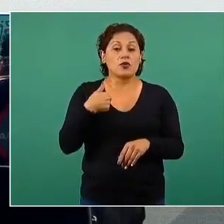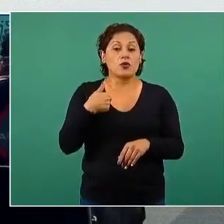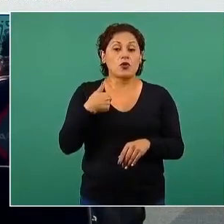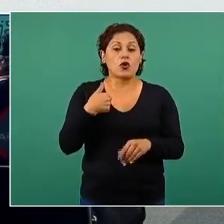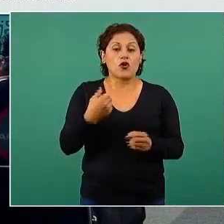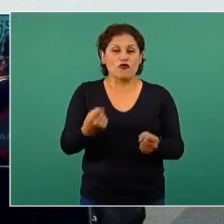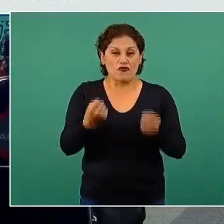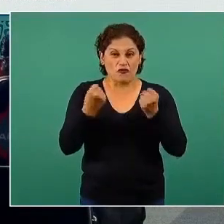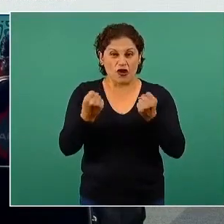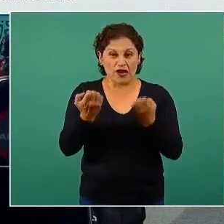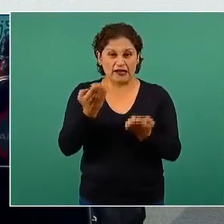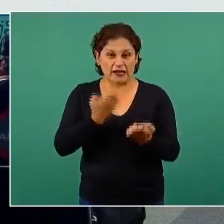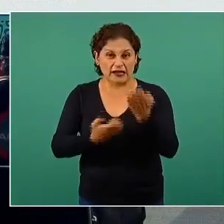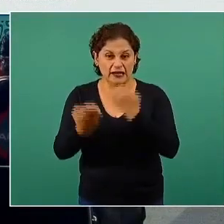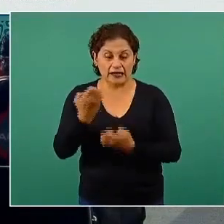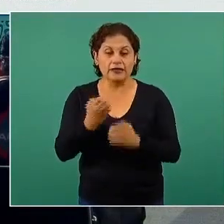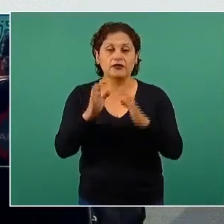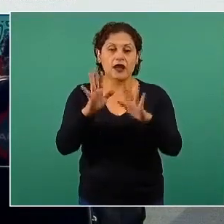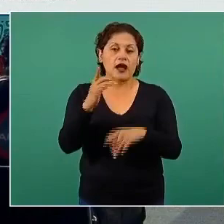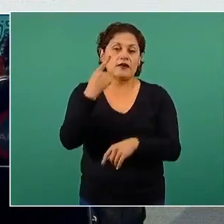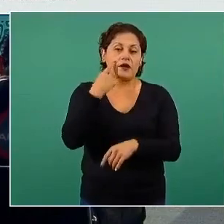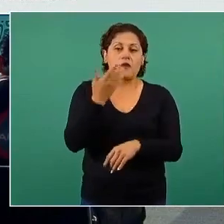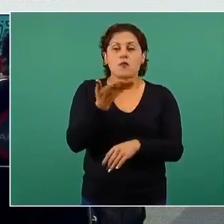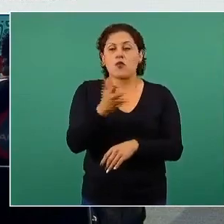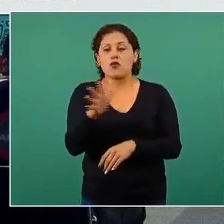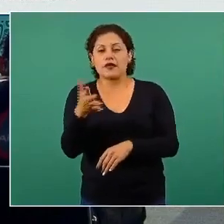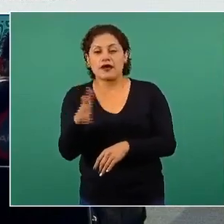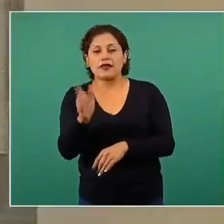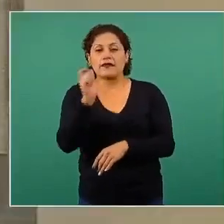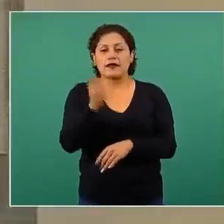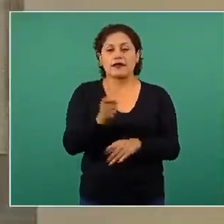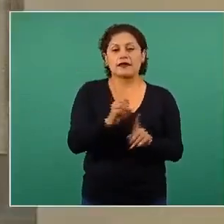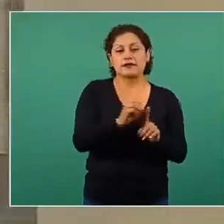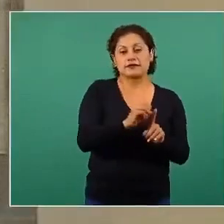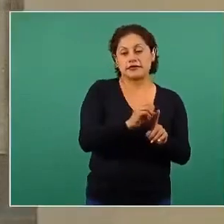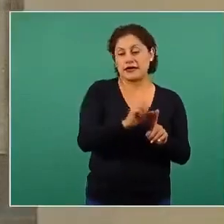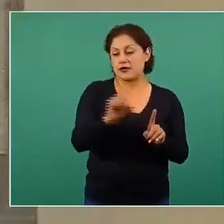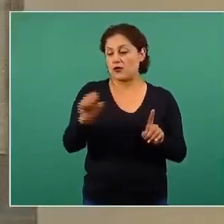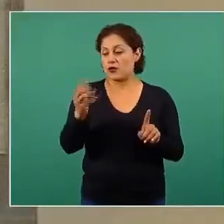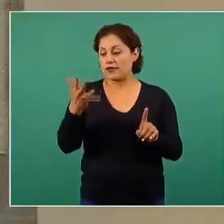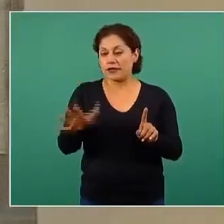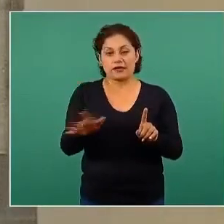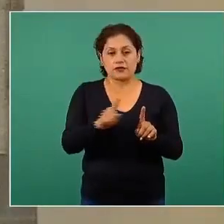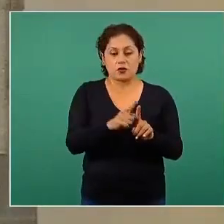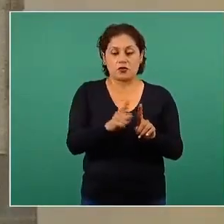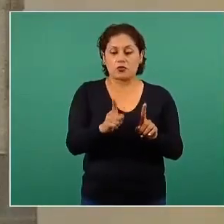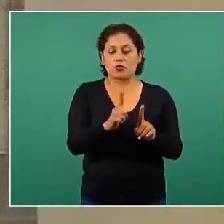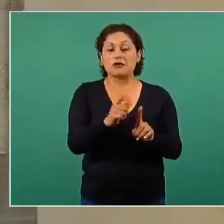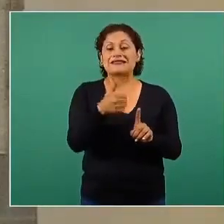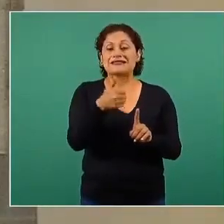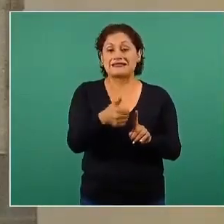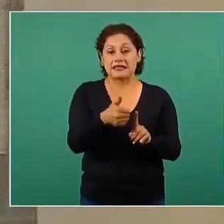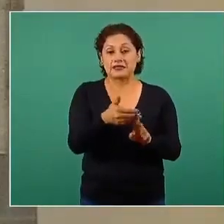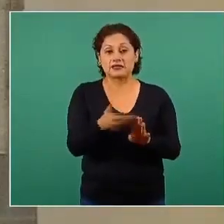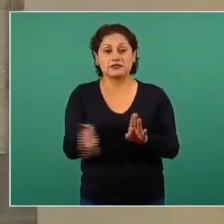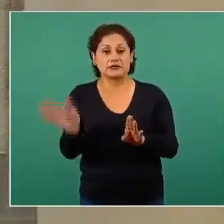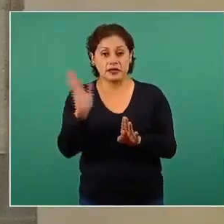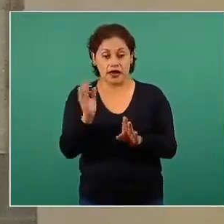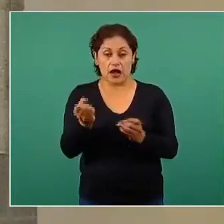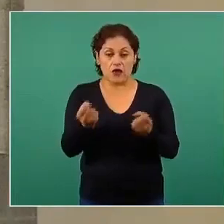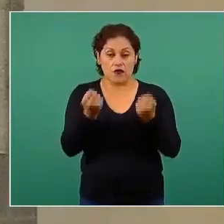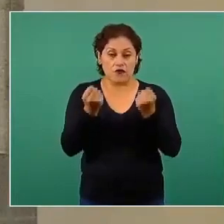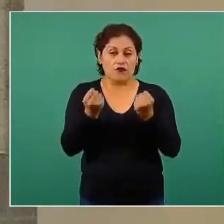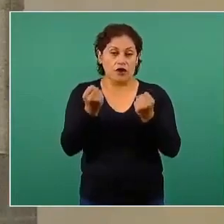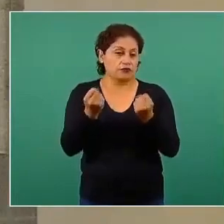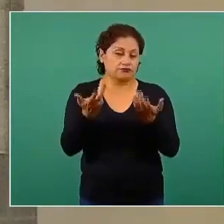bueno, la actividad moderada es aquella que se encuentra del 6 en adelante. Entonces, esa es la actividad que tiene